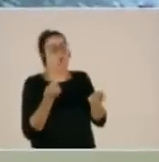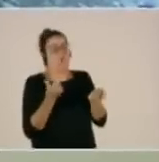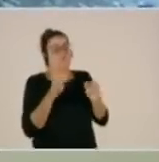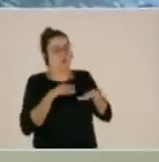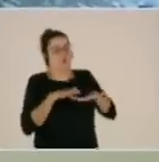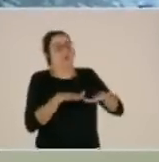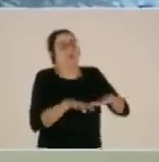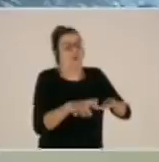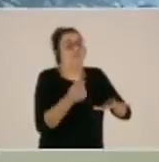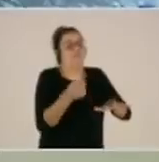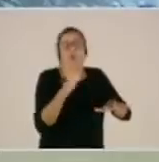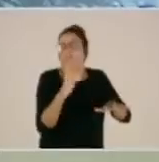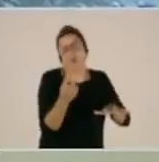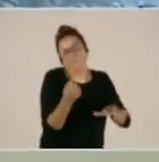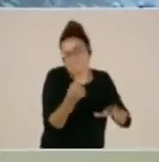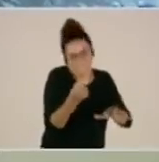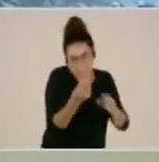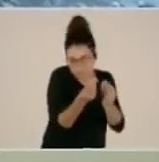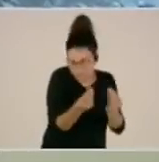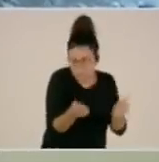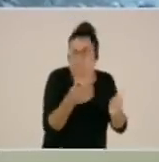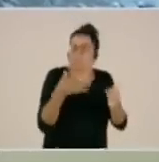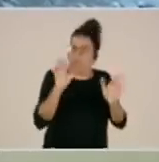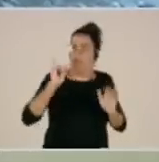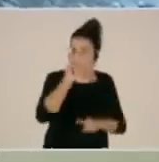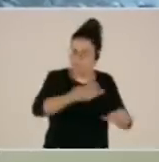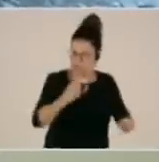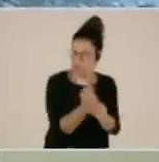mantenemos personal allí para terminar de liquidar esta zona.